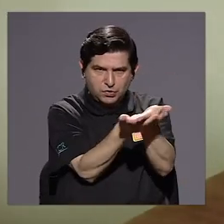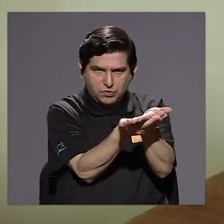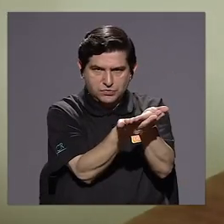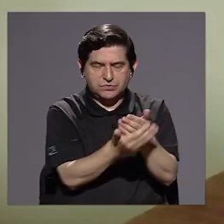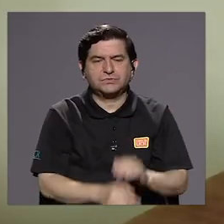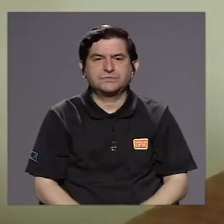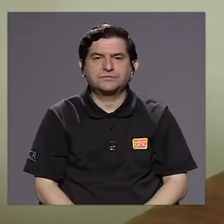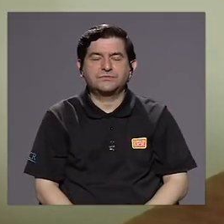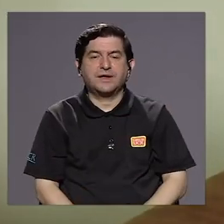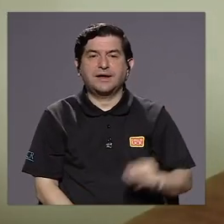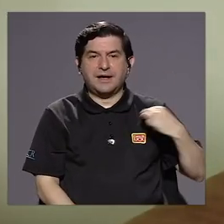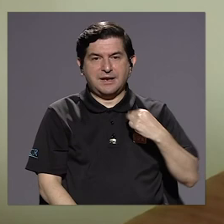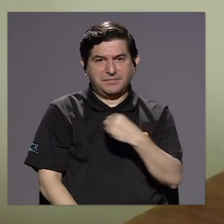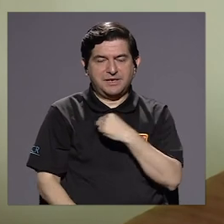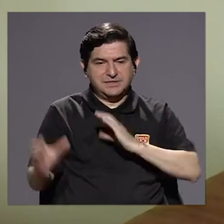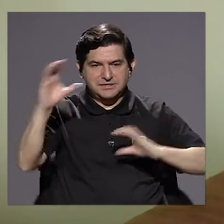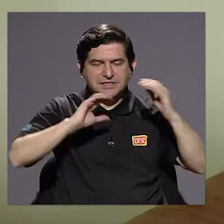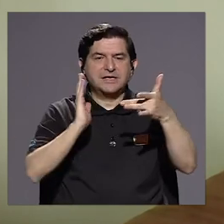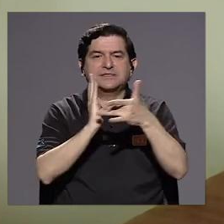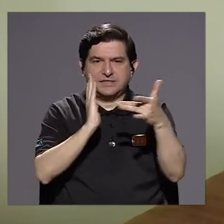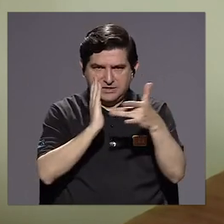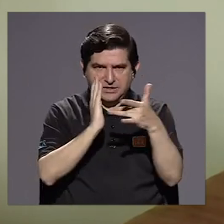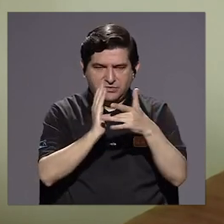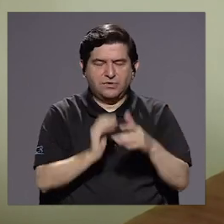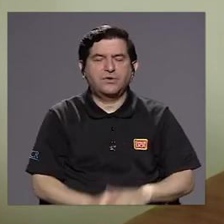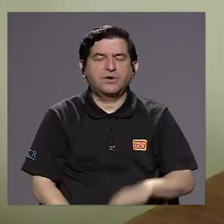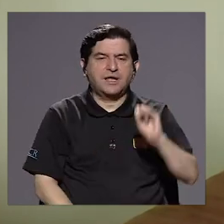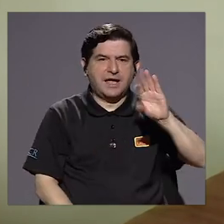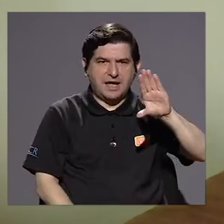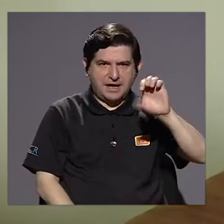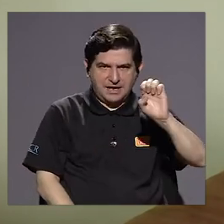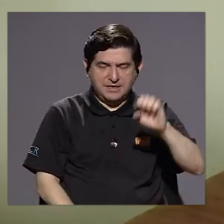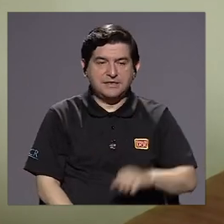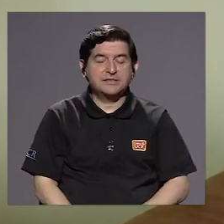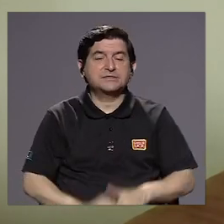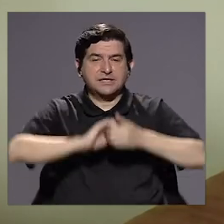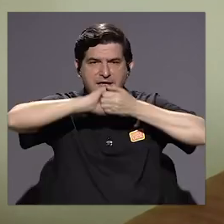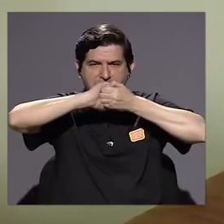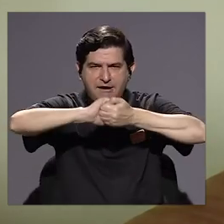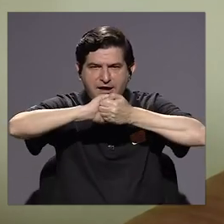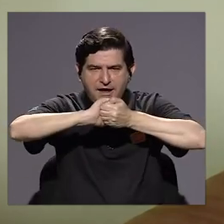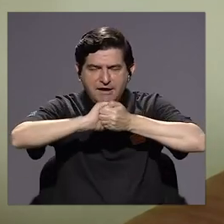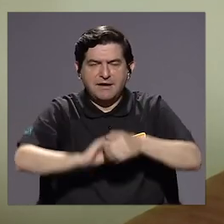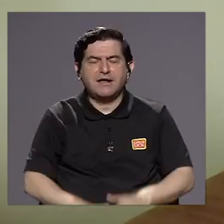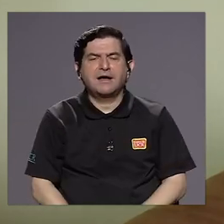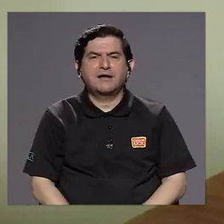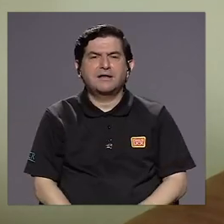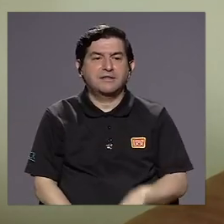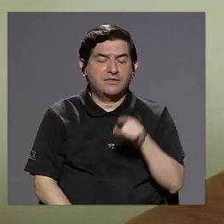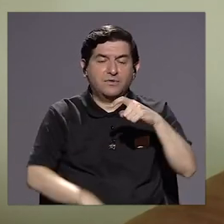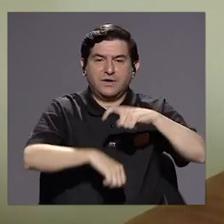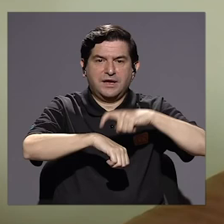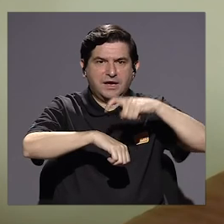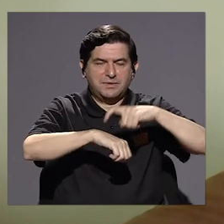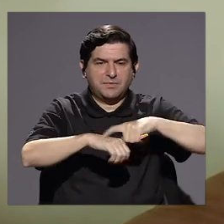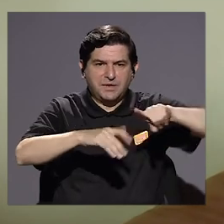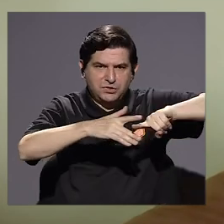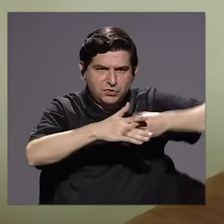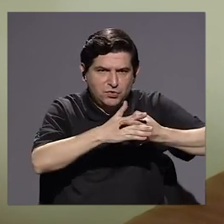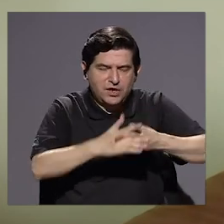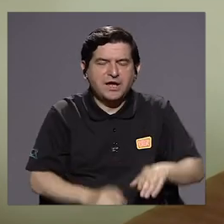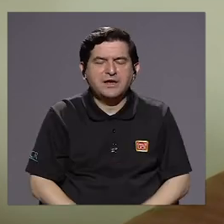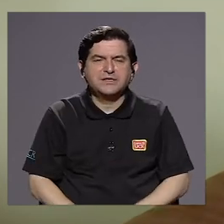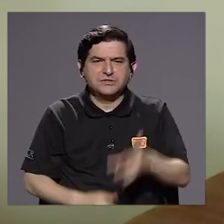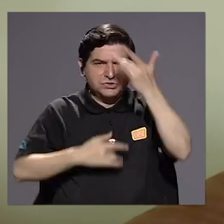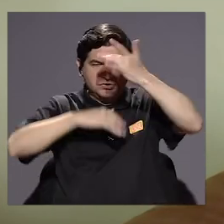MISIT, al Ministerio de Ciencia y Tecnología, al ICE, que ha sido nuestro aliado desde el día uno de la pandemia. Y es subsanable. La